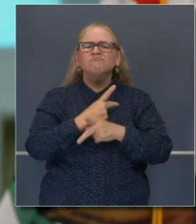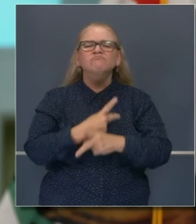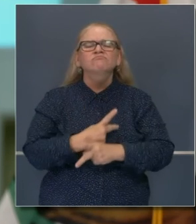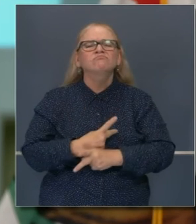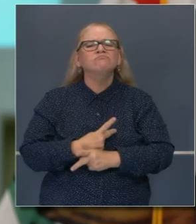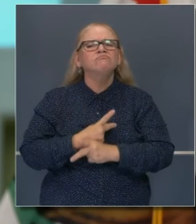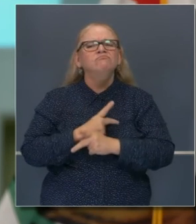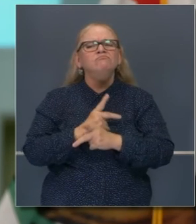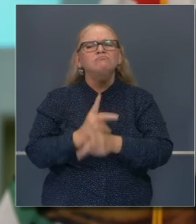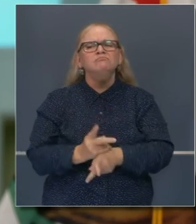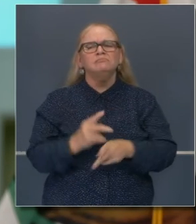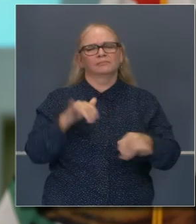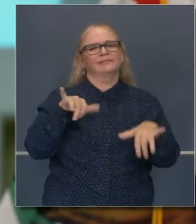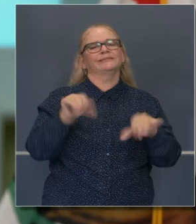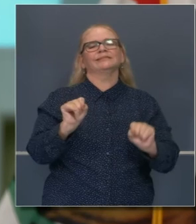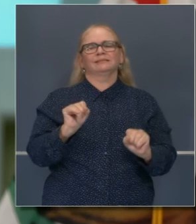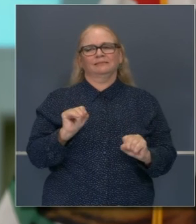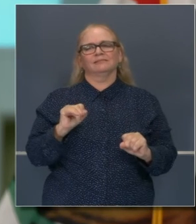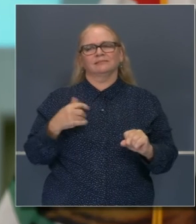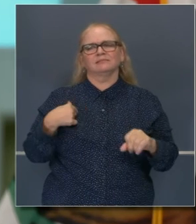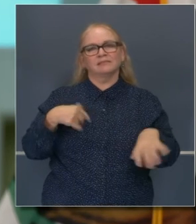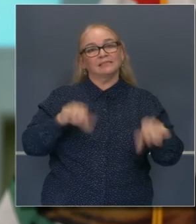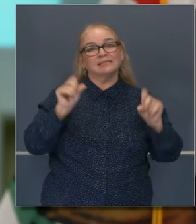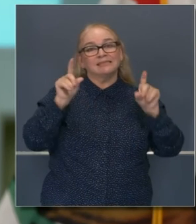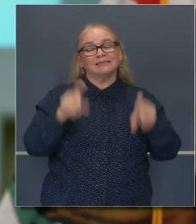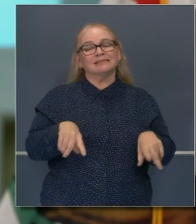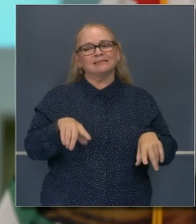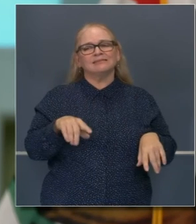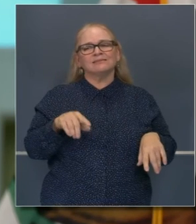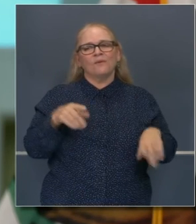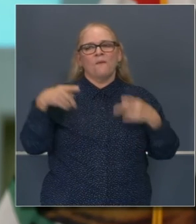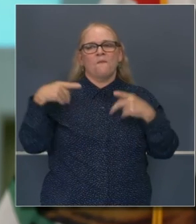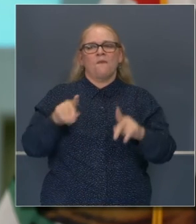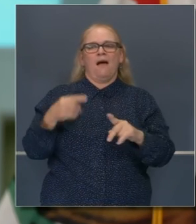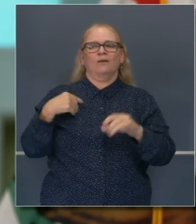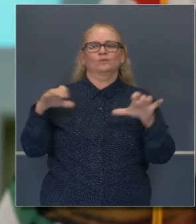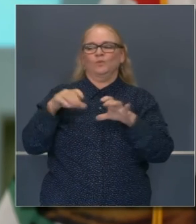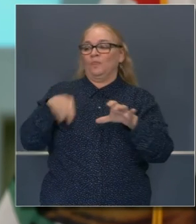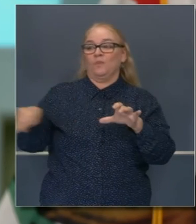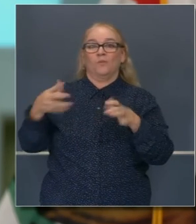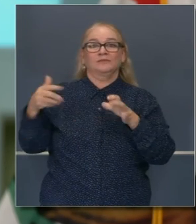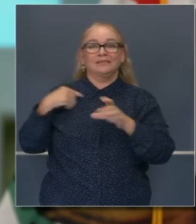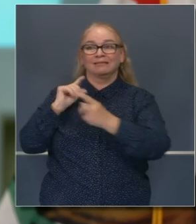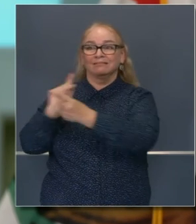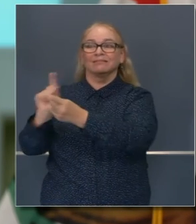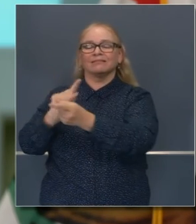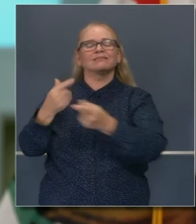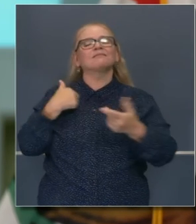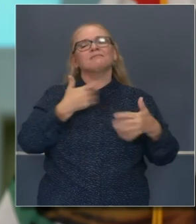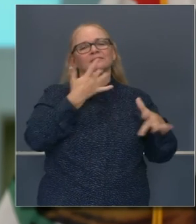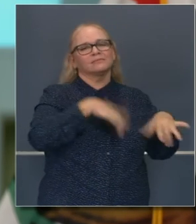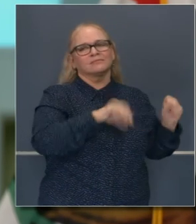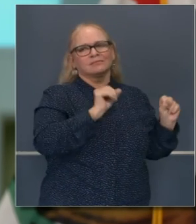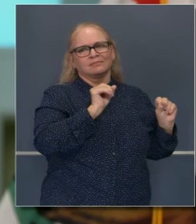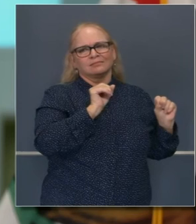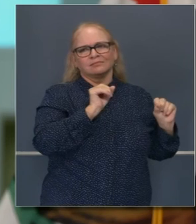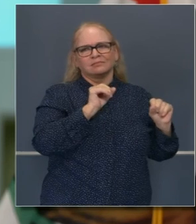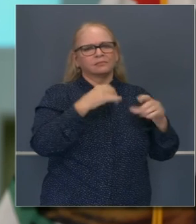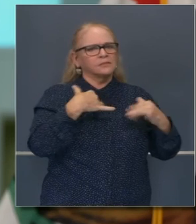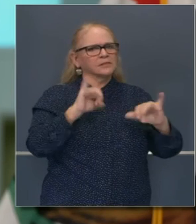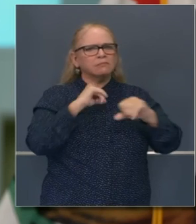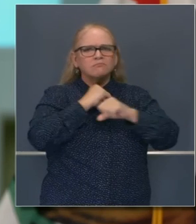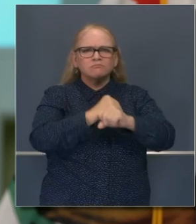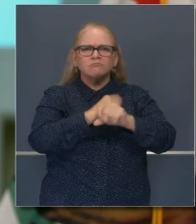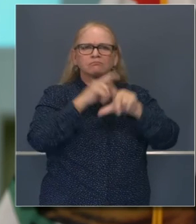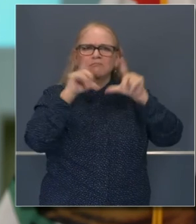algunas semanas. Esos son lugares apropiados para recibir la prueba, protocolos bien establecidos. Así que seguiremos siendo vigilantes,